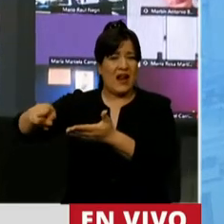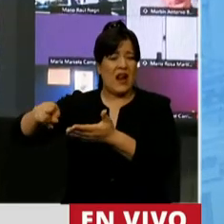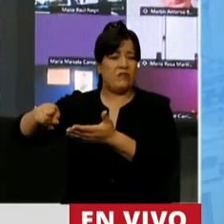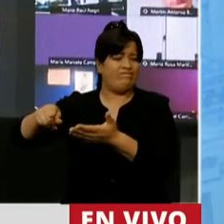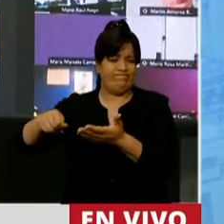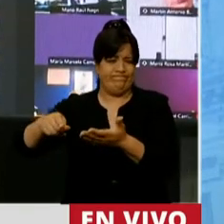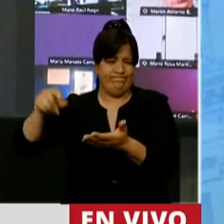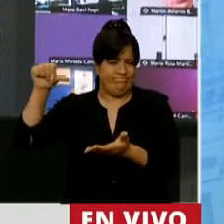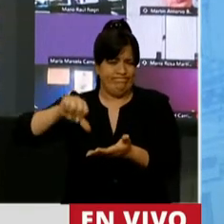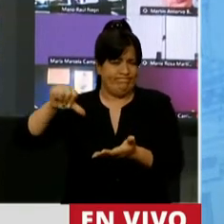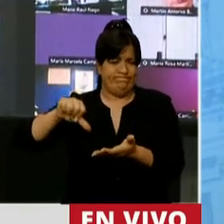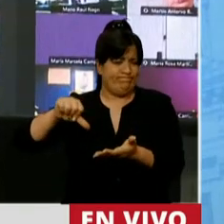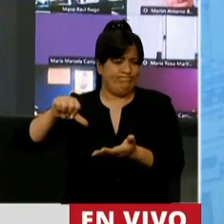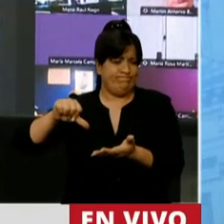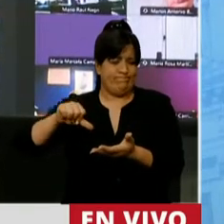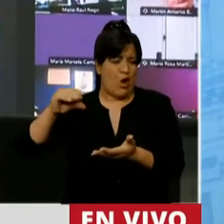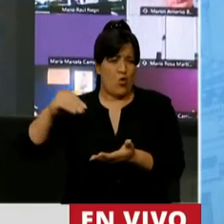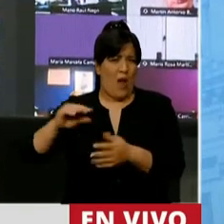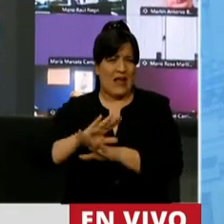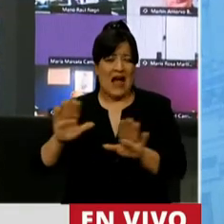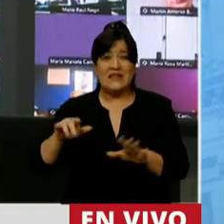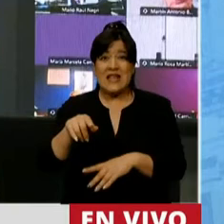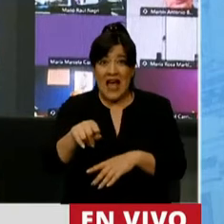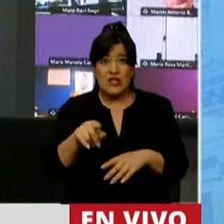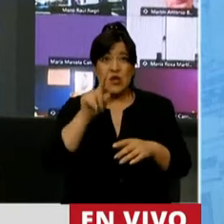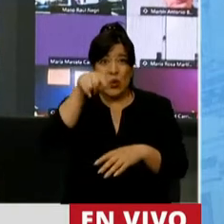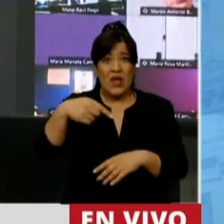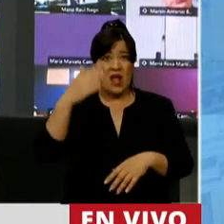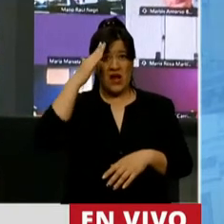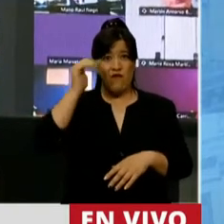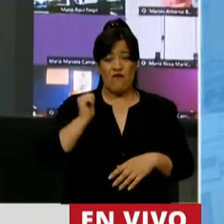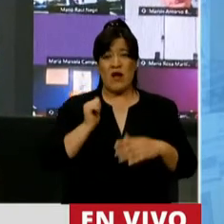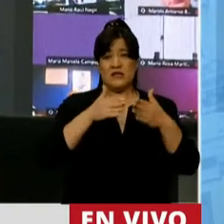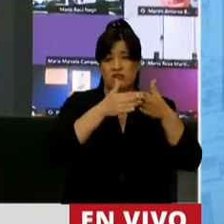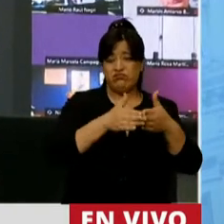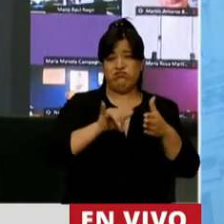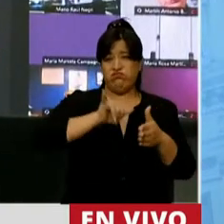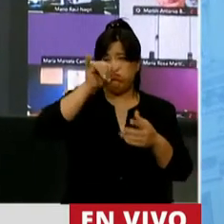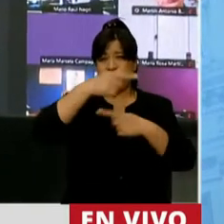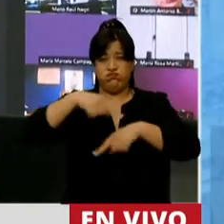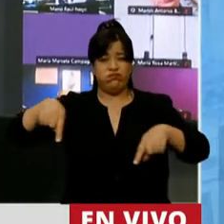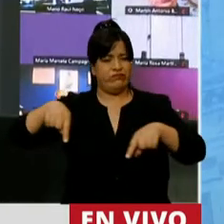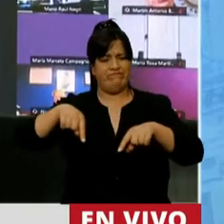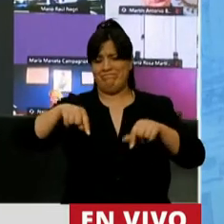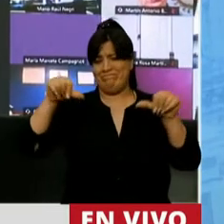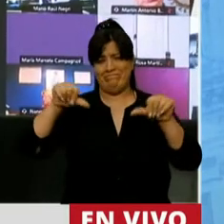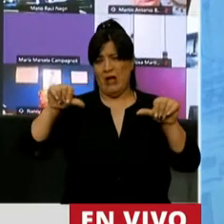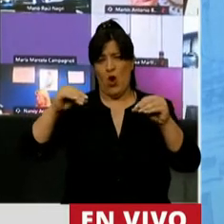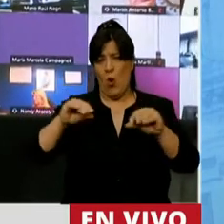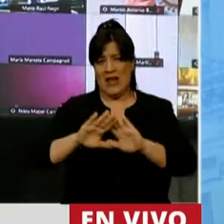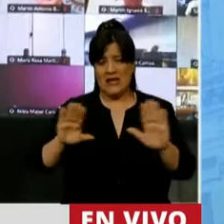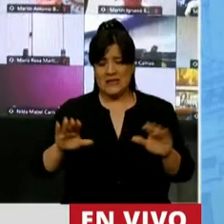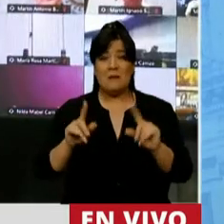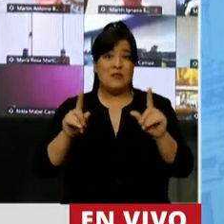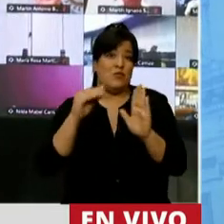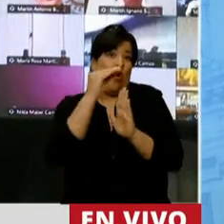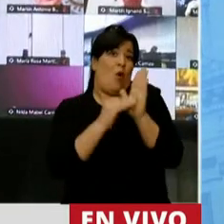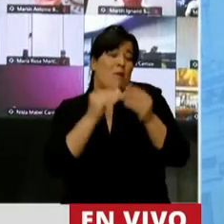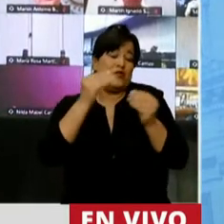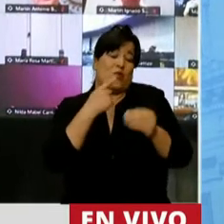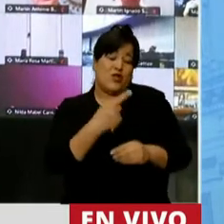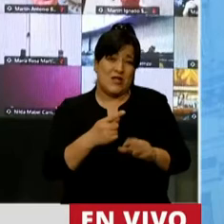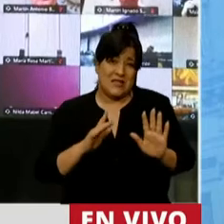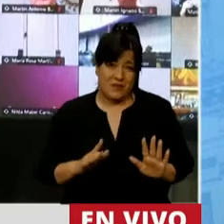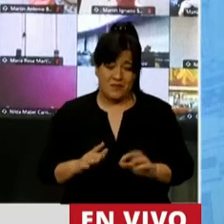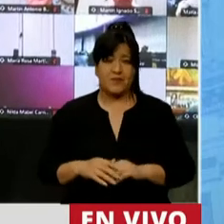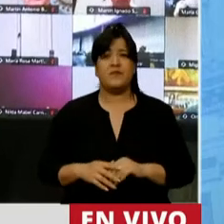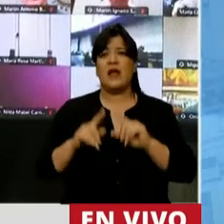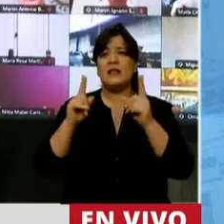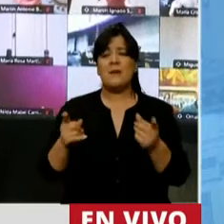comparativamente